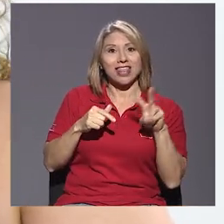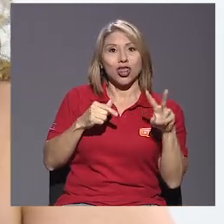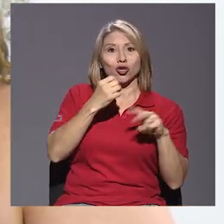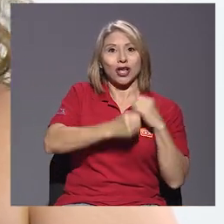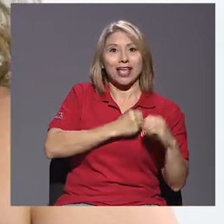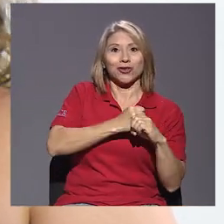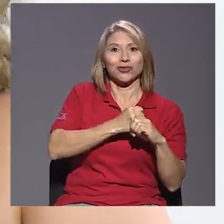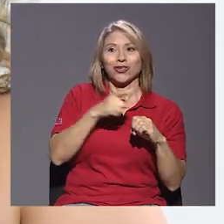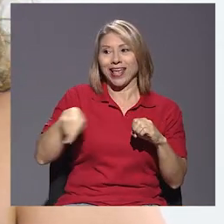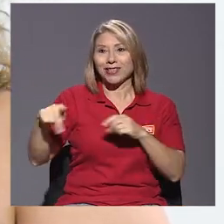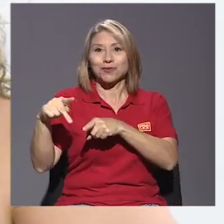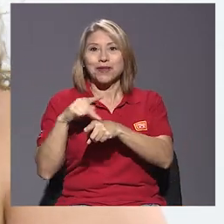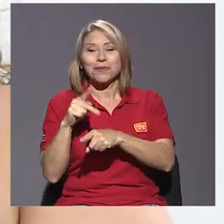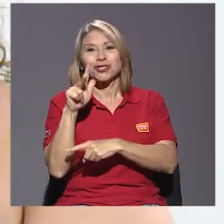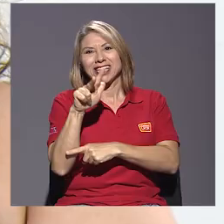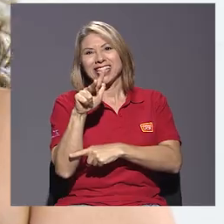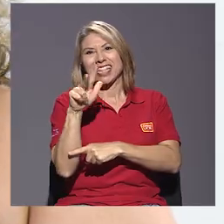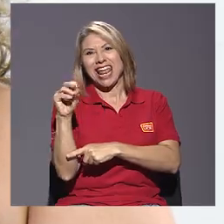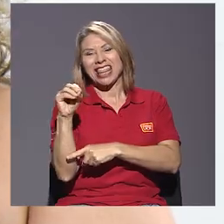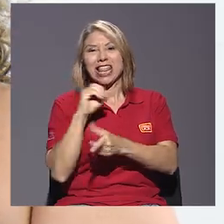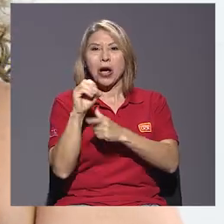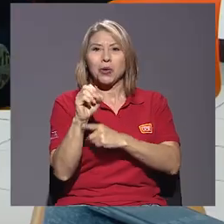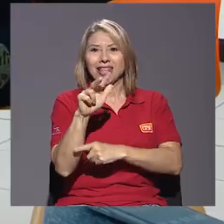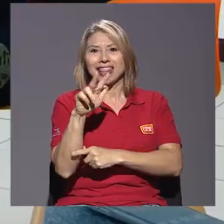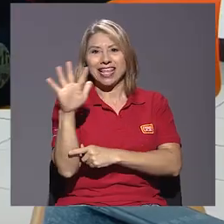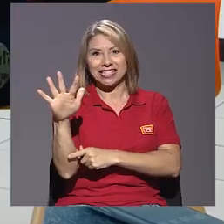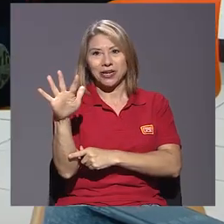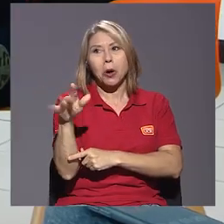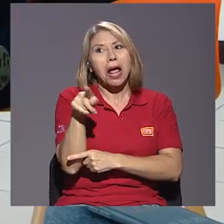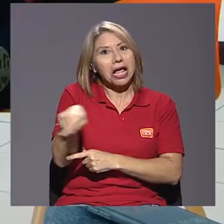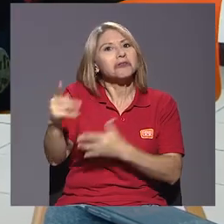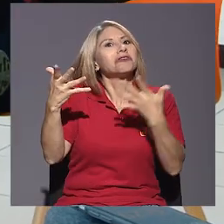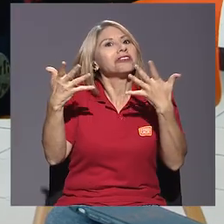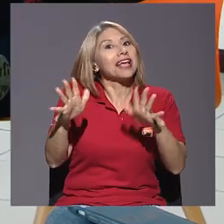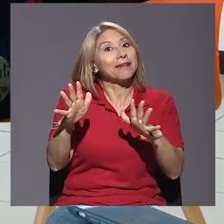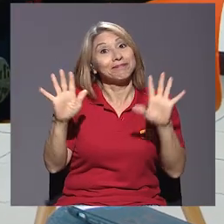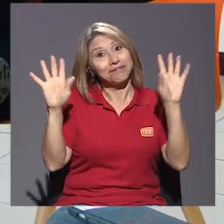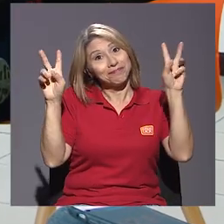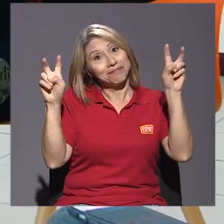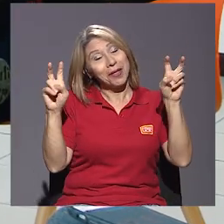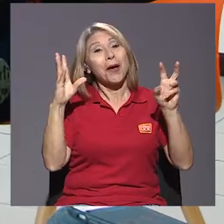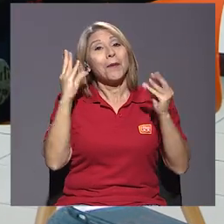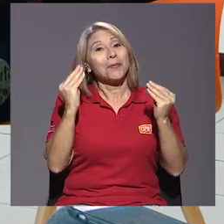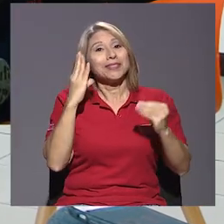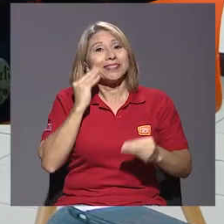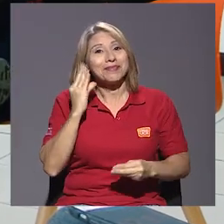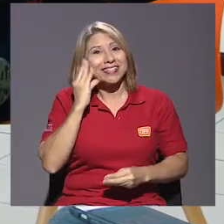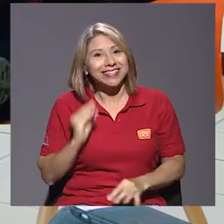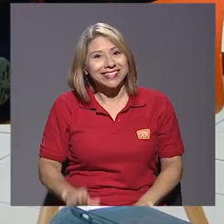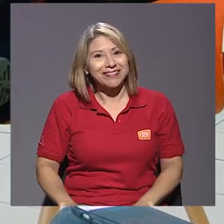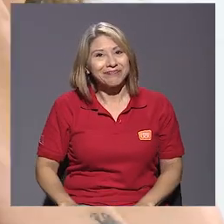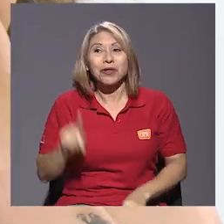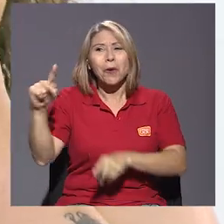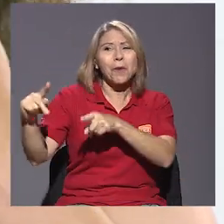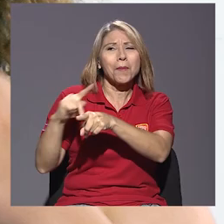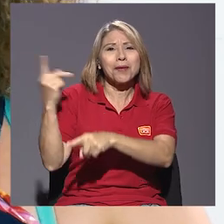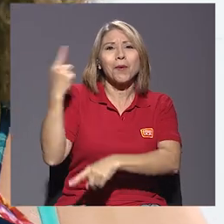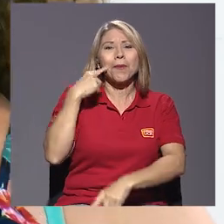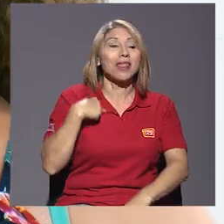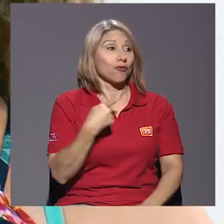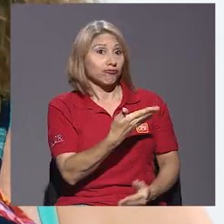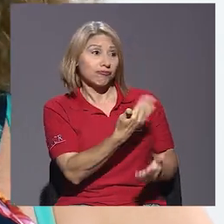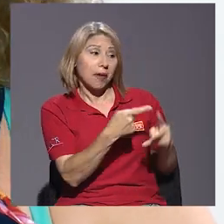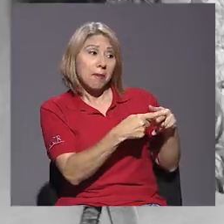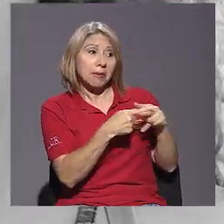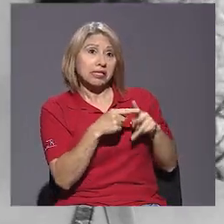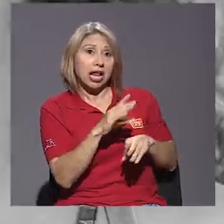30, 35. Pero, ¿verdad? Entonces, ya ellos tenían mucha experiencia. Claro. Y un día me dice un primo, ¿por qué no me